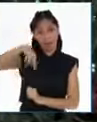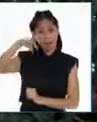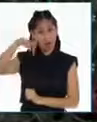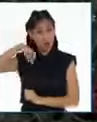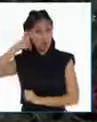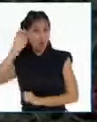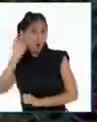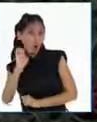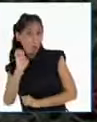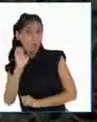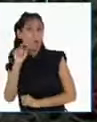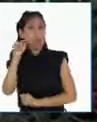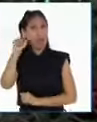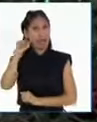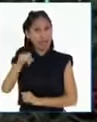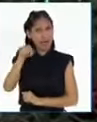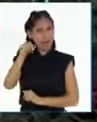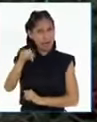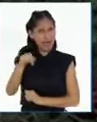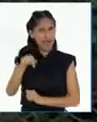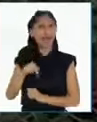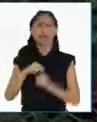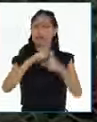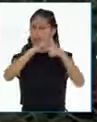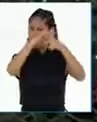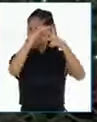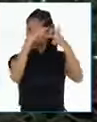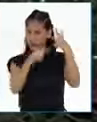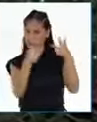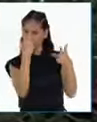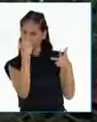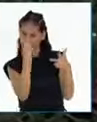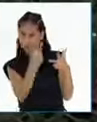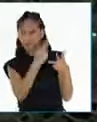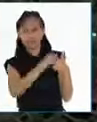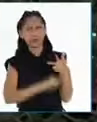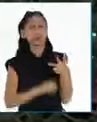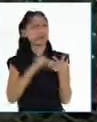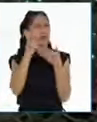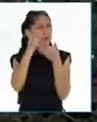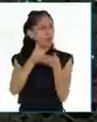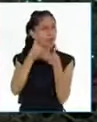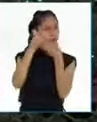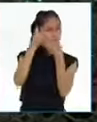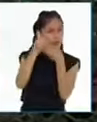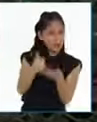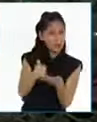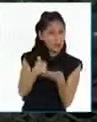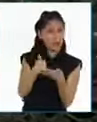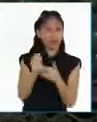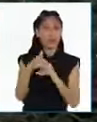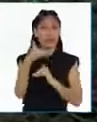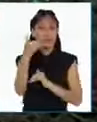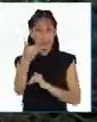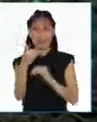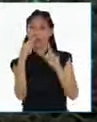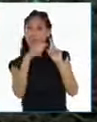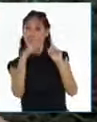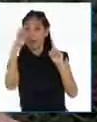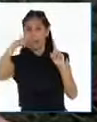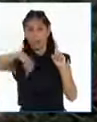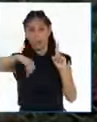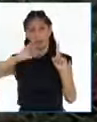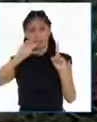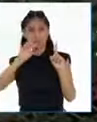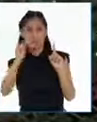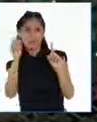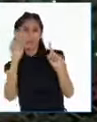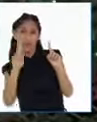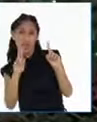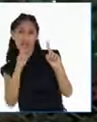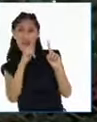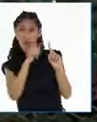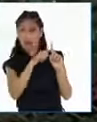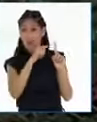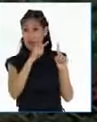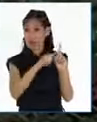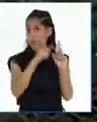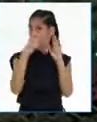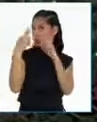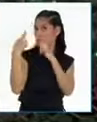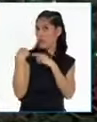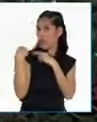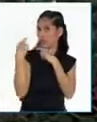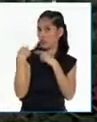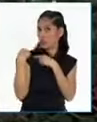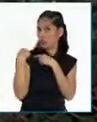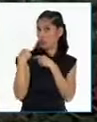Ahí deberán encontrar tres objetos que los ayudarán a comunicarse con Pilar Viglio. Ella es la gerenta de información